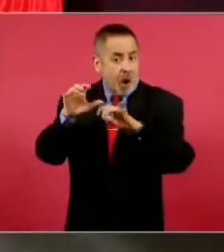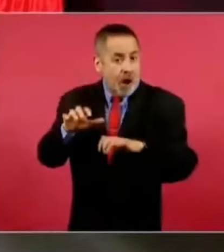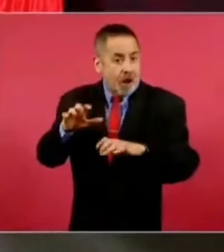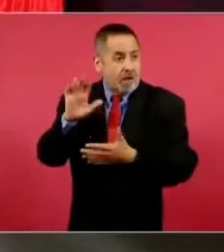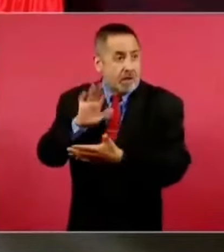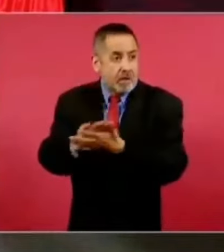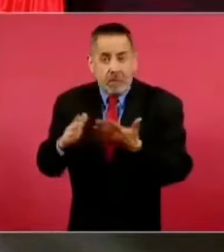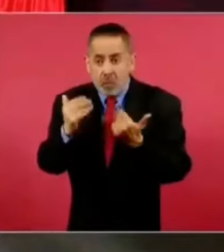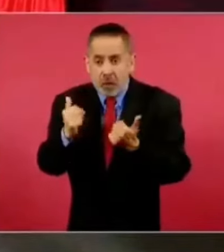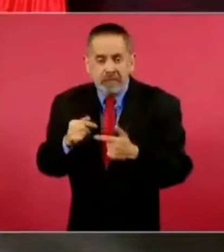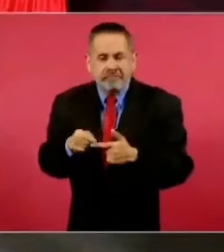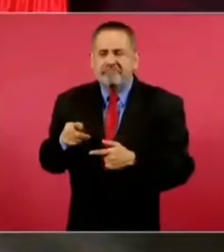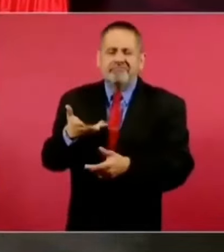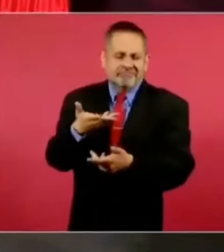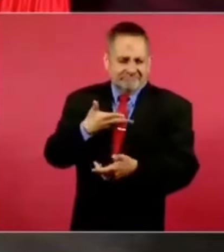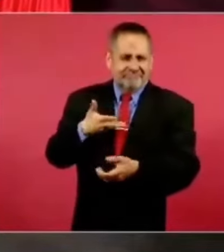agua.